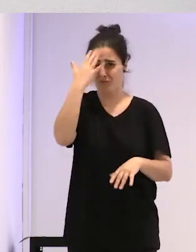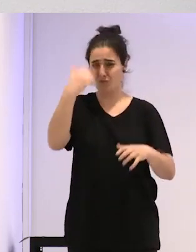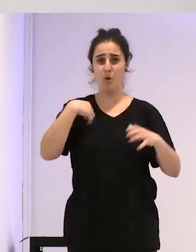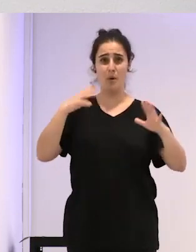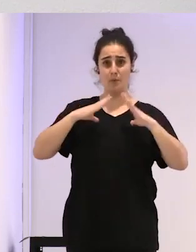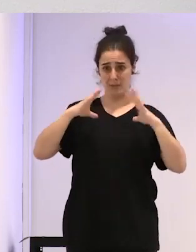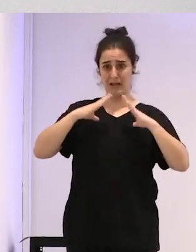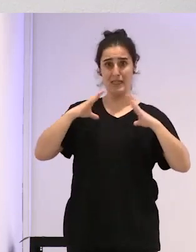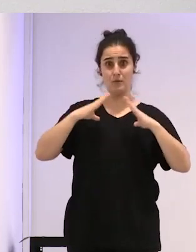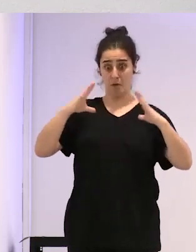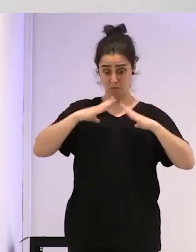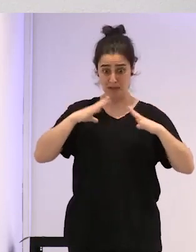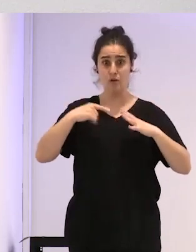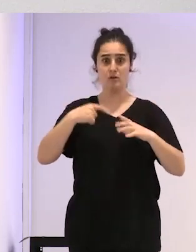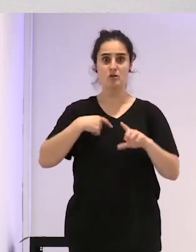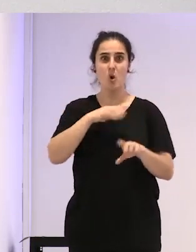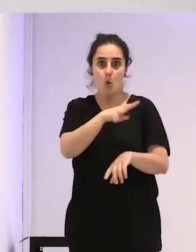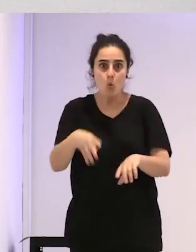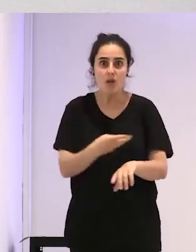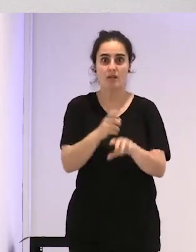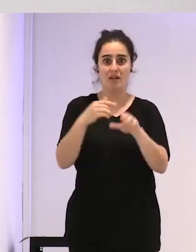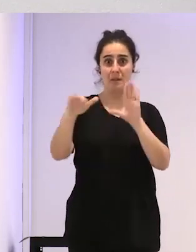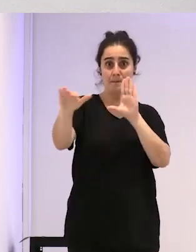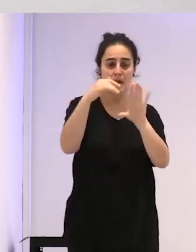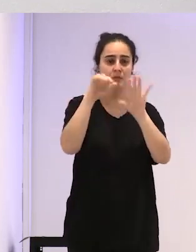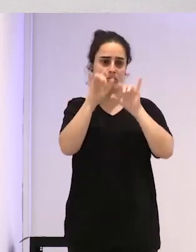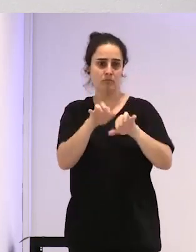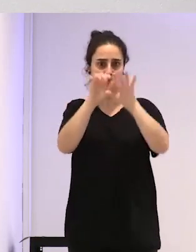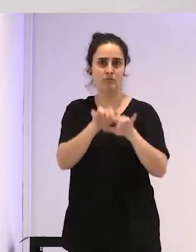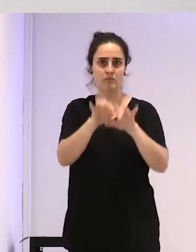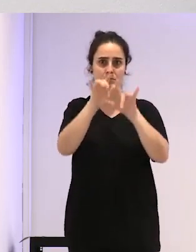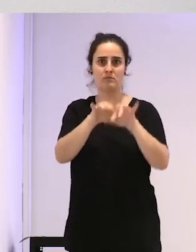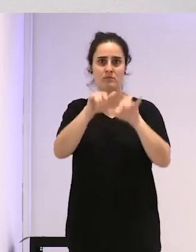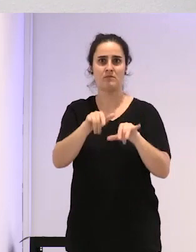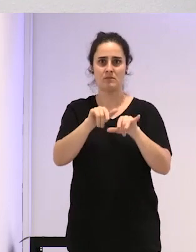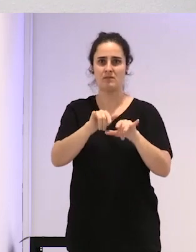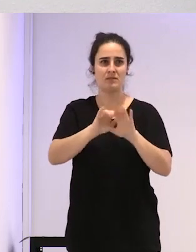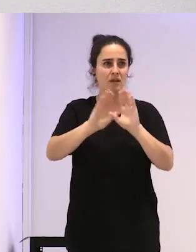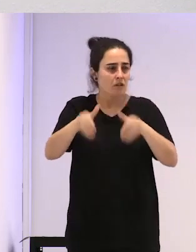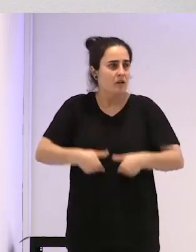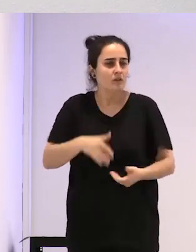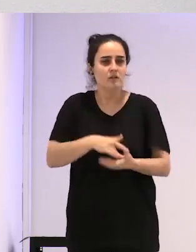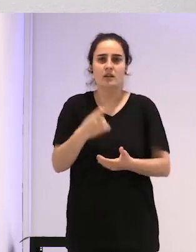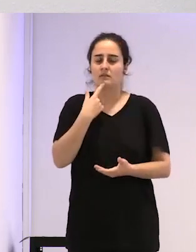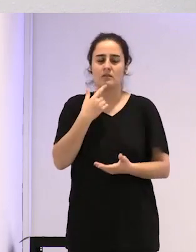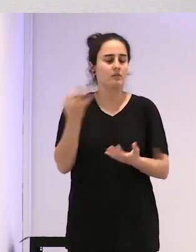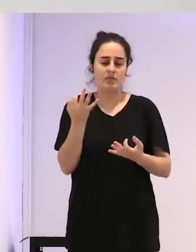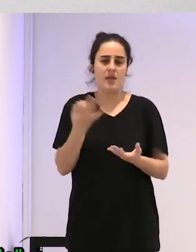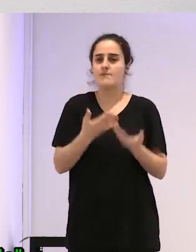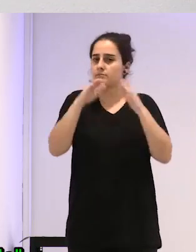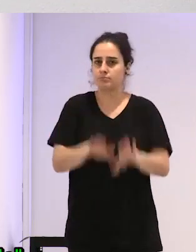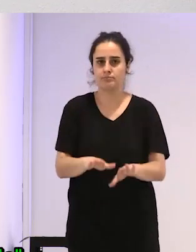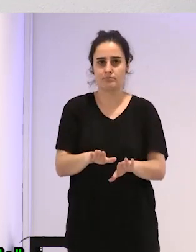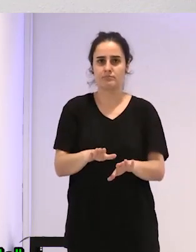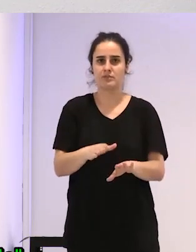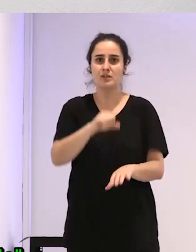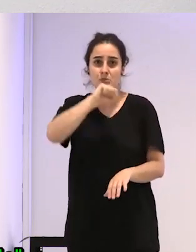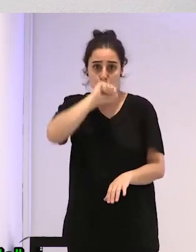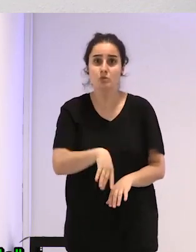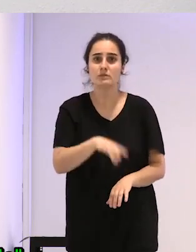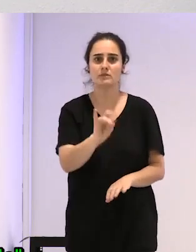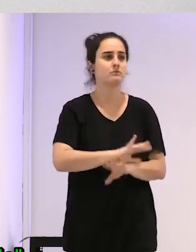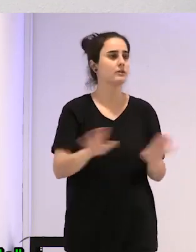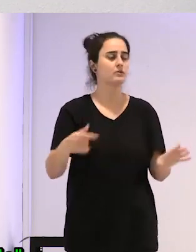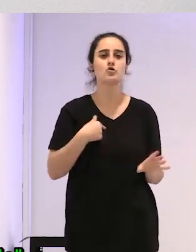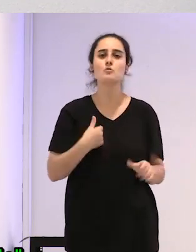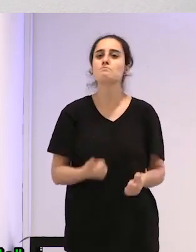he cuatro horas en el mail haciendo informes, y cuando volví dije, o sea, has de parar, esto no puede seguir, te apasiona, pero esto no lo